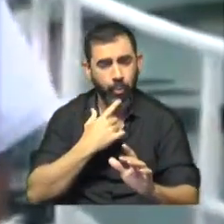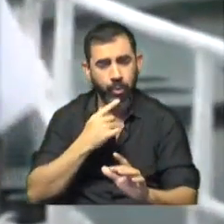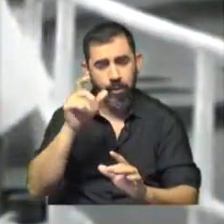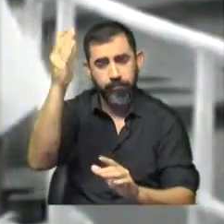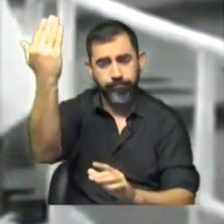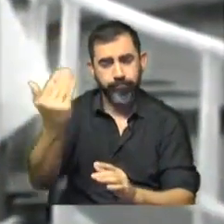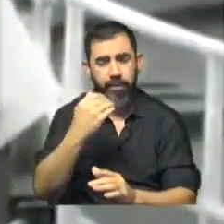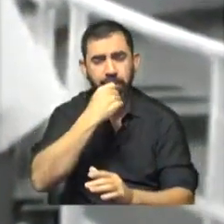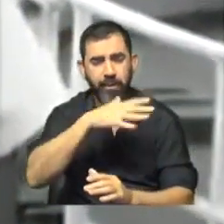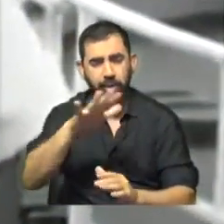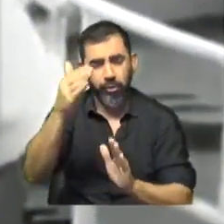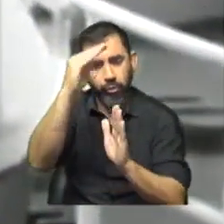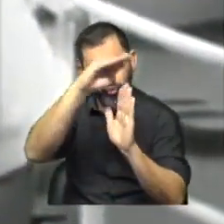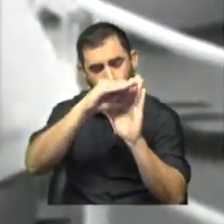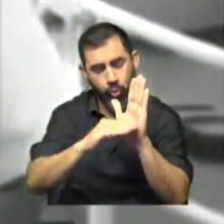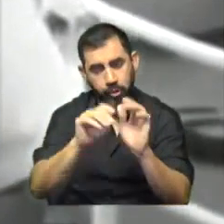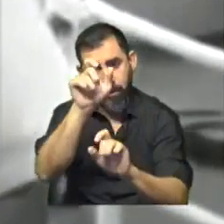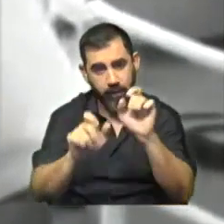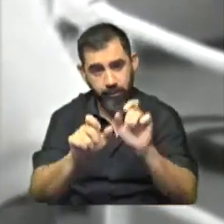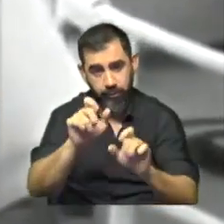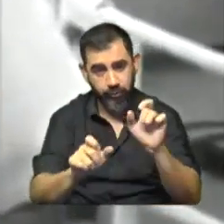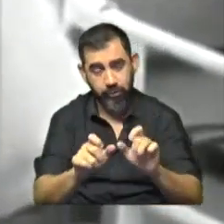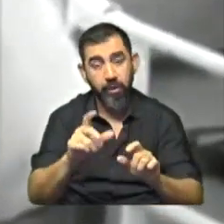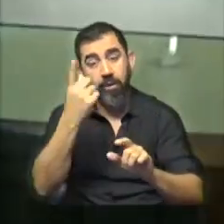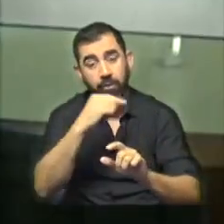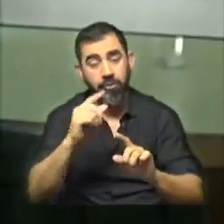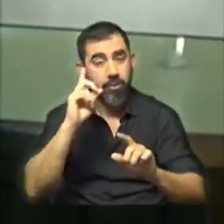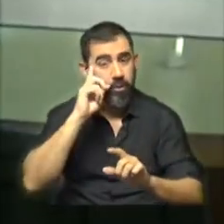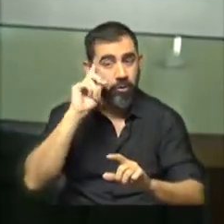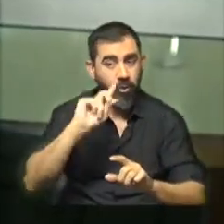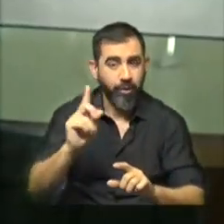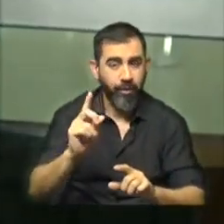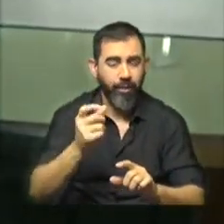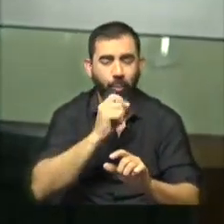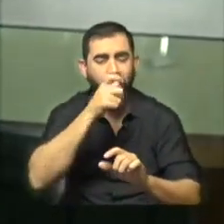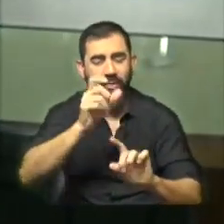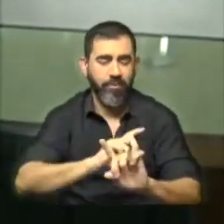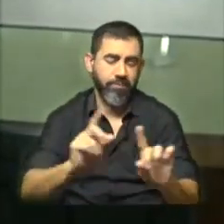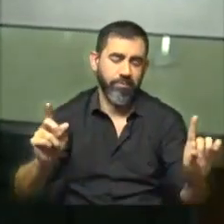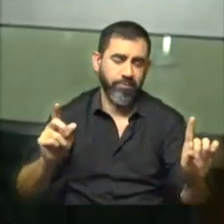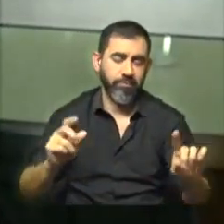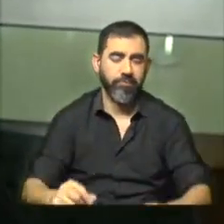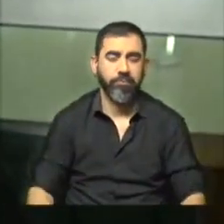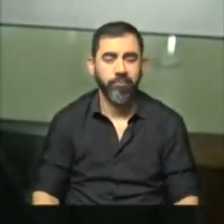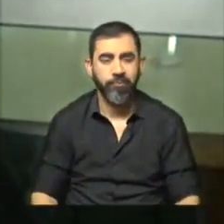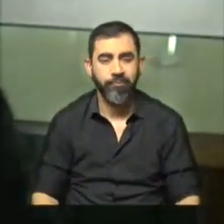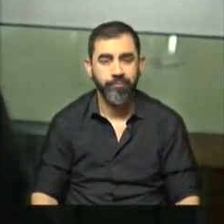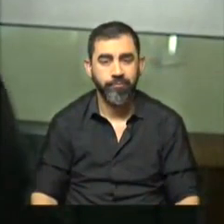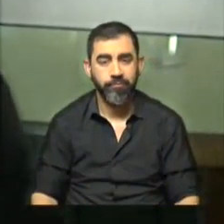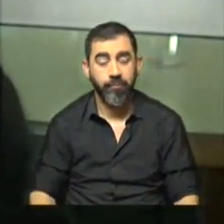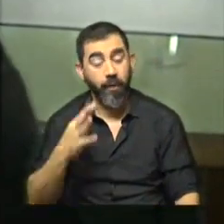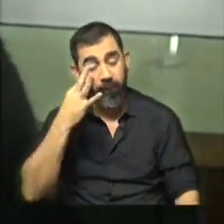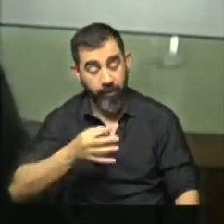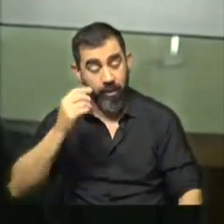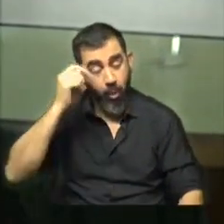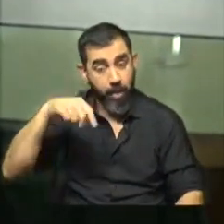prontuario de esta persona, por lo tanto no estar enterado no es un argumento y si realmente lo consideran